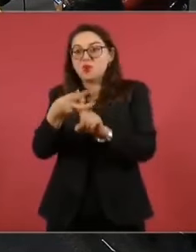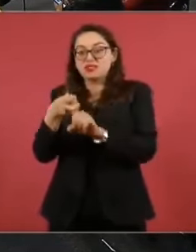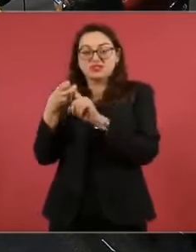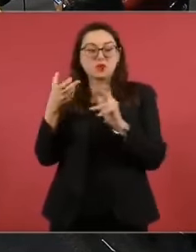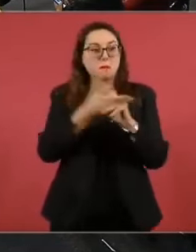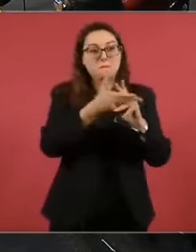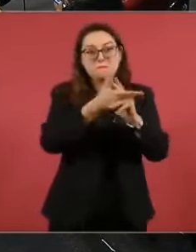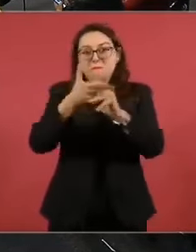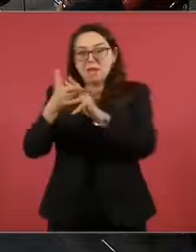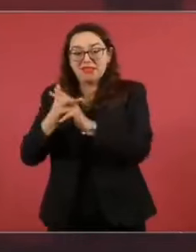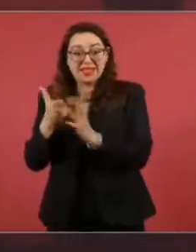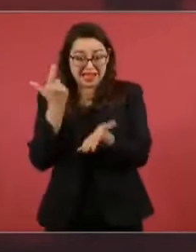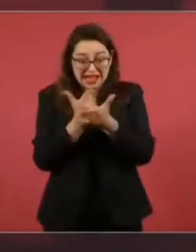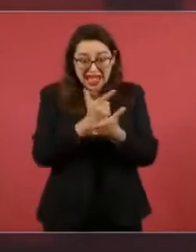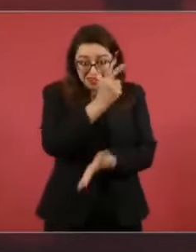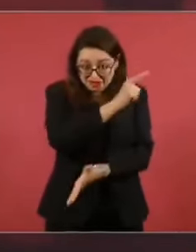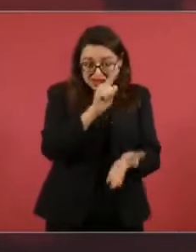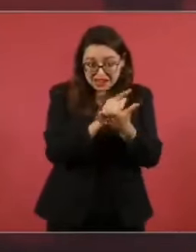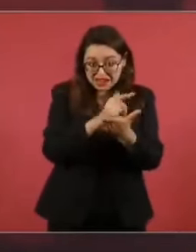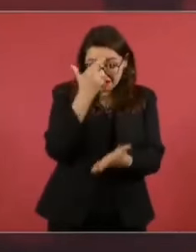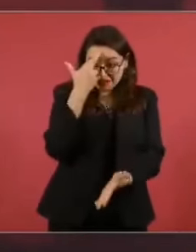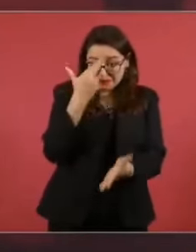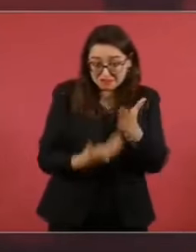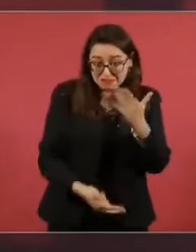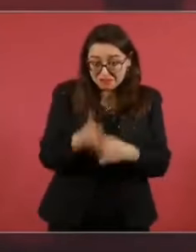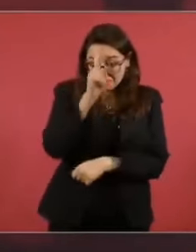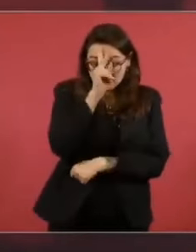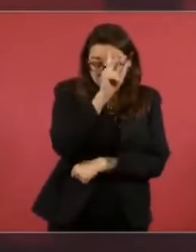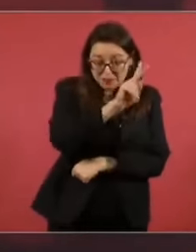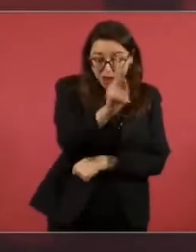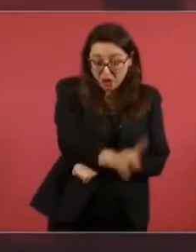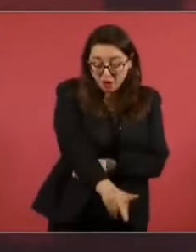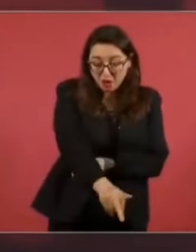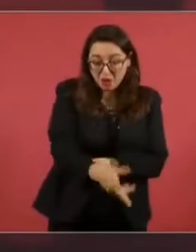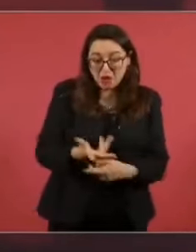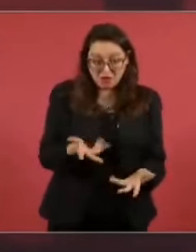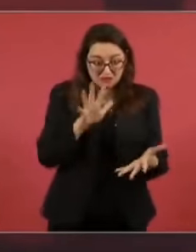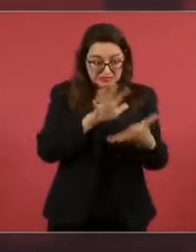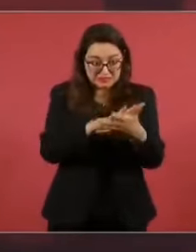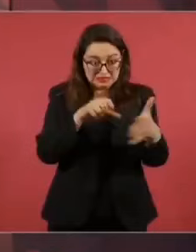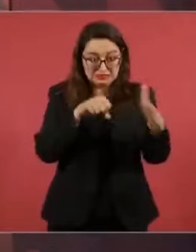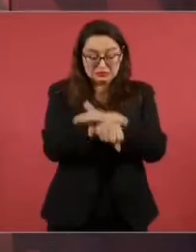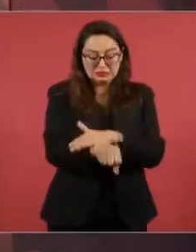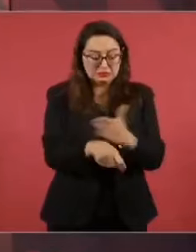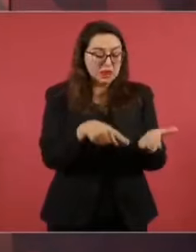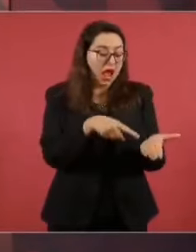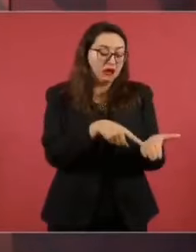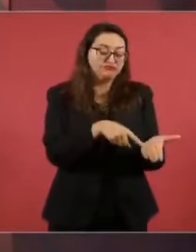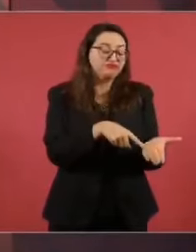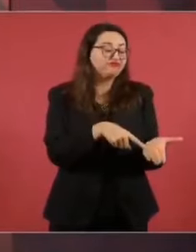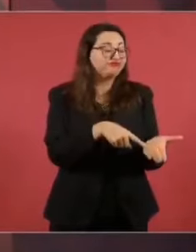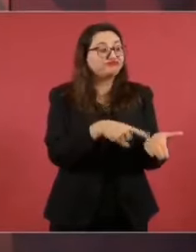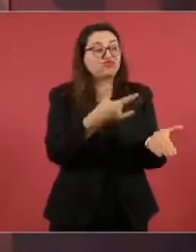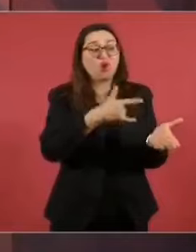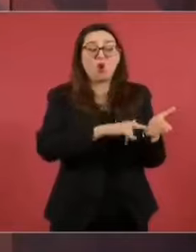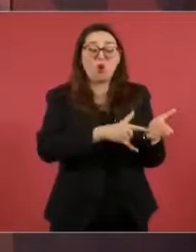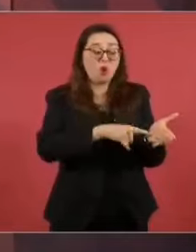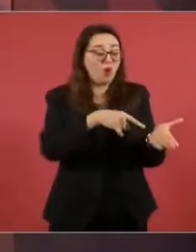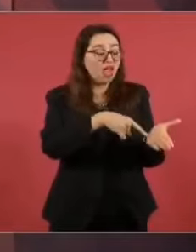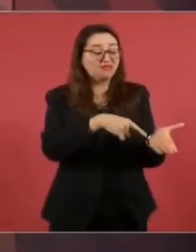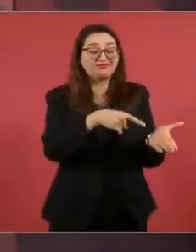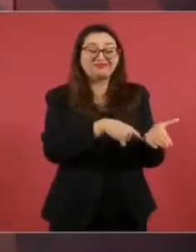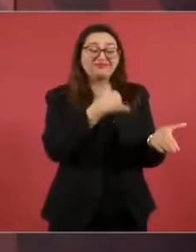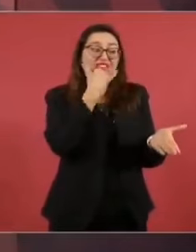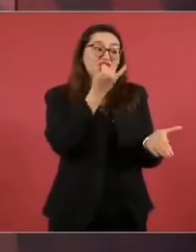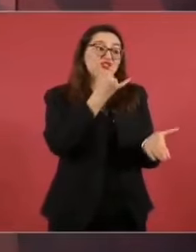homicida. No es nada más así de que por un error lo vamos a dejar en libertad,